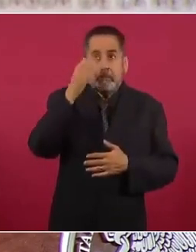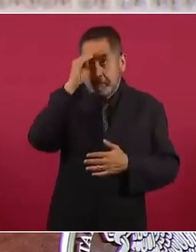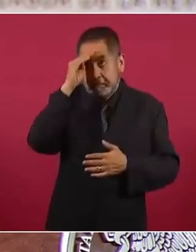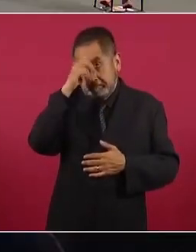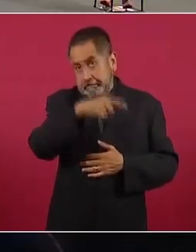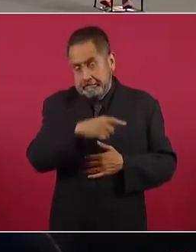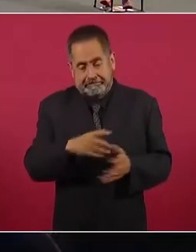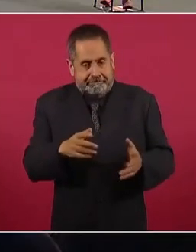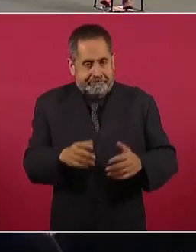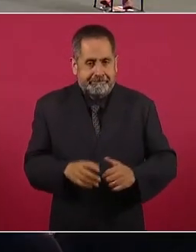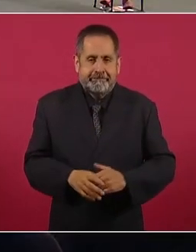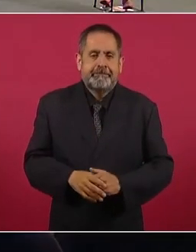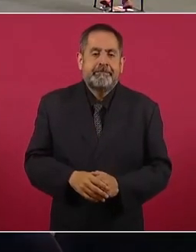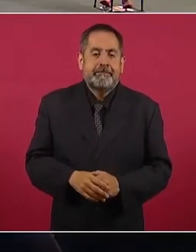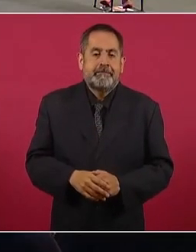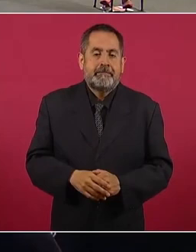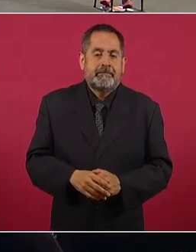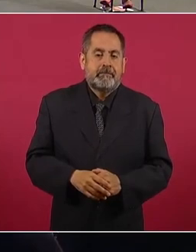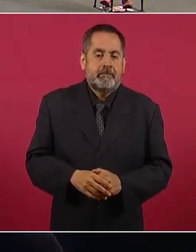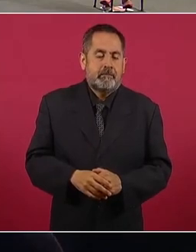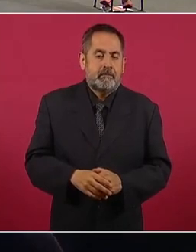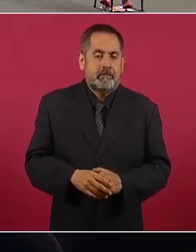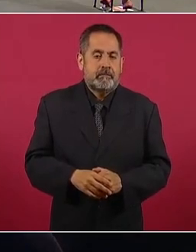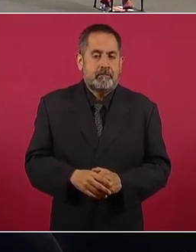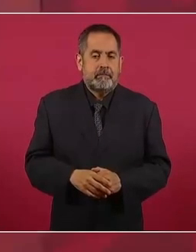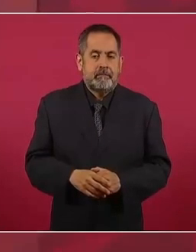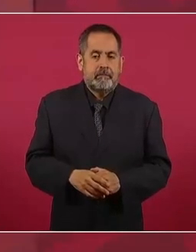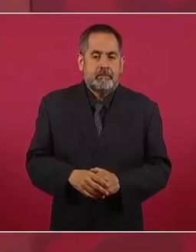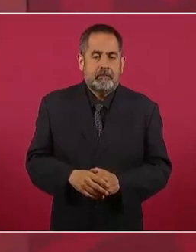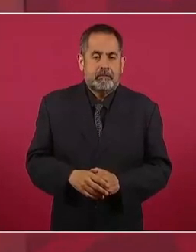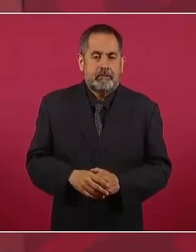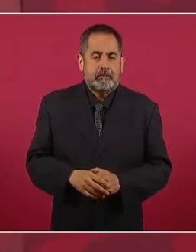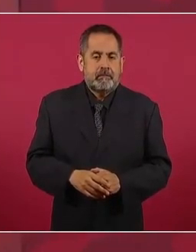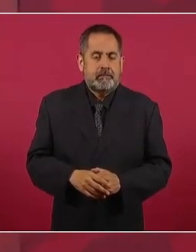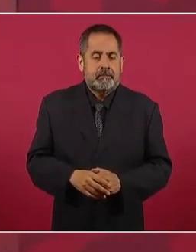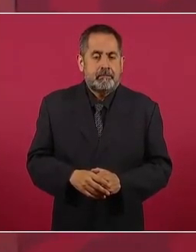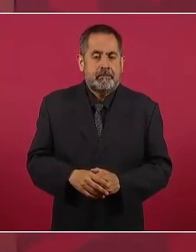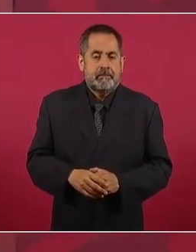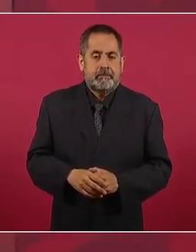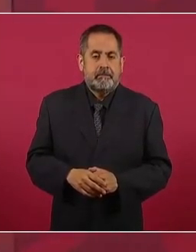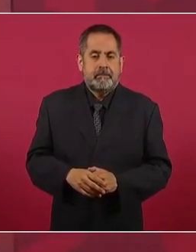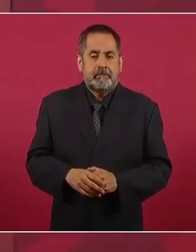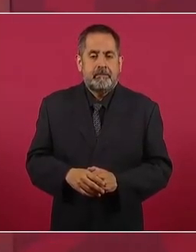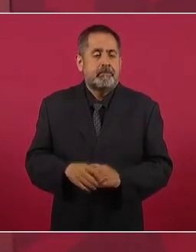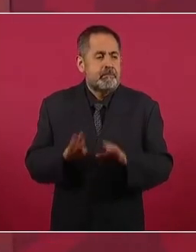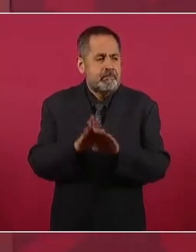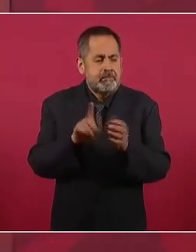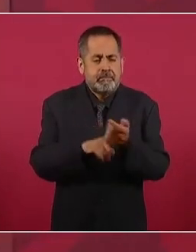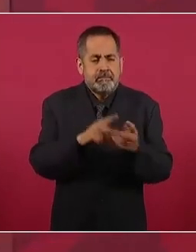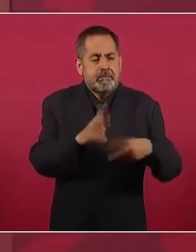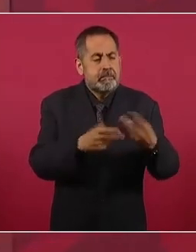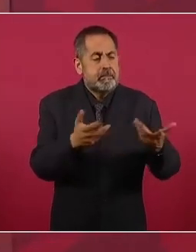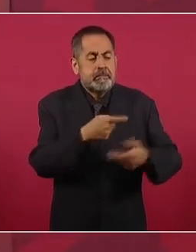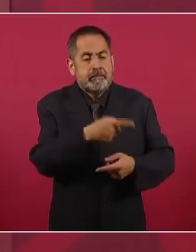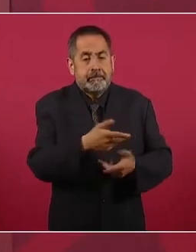cómo le van a hacer ahí, o